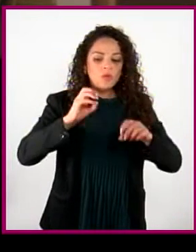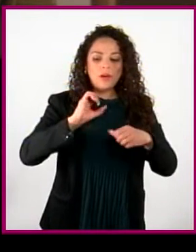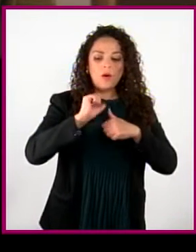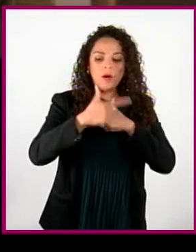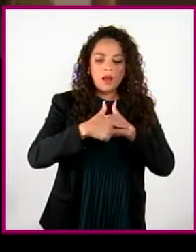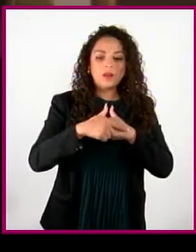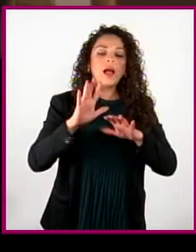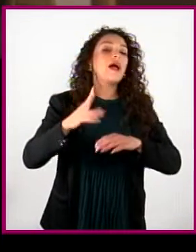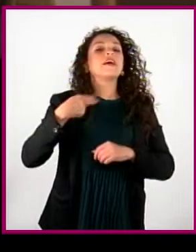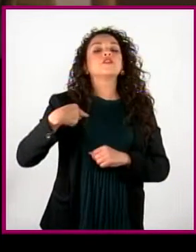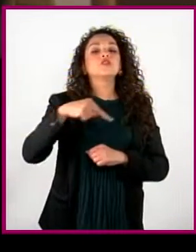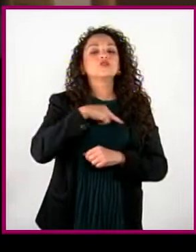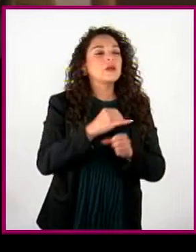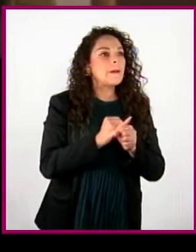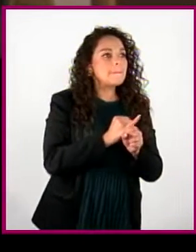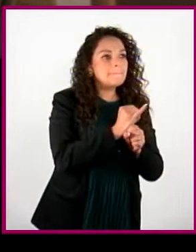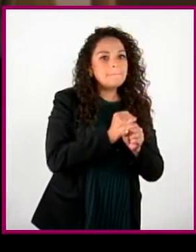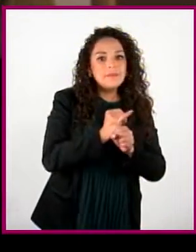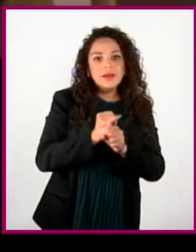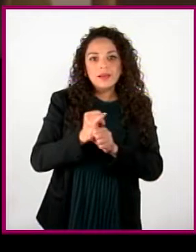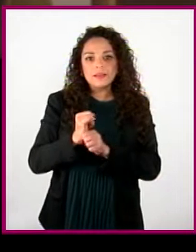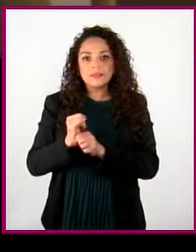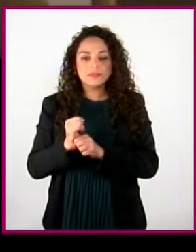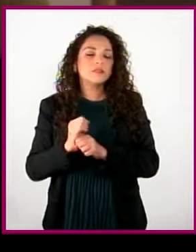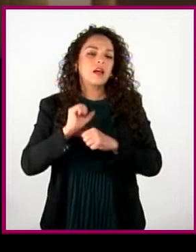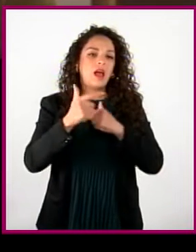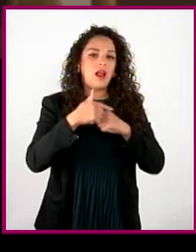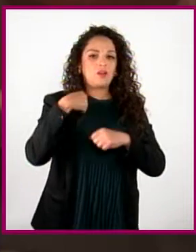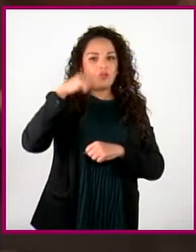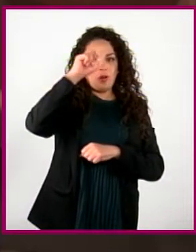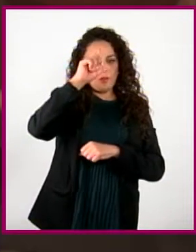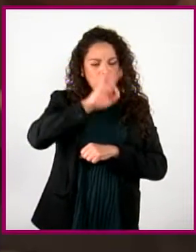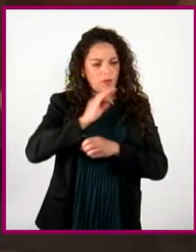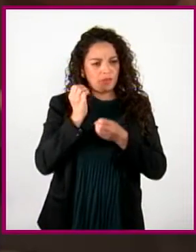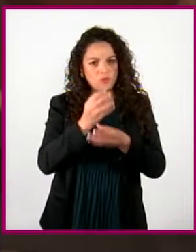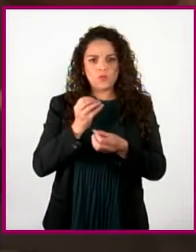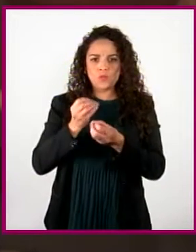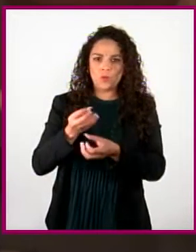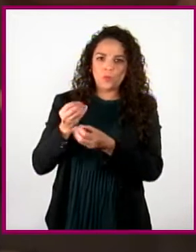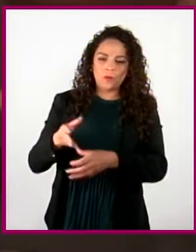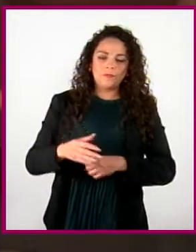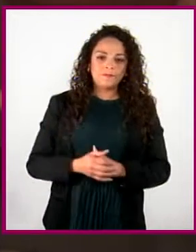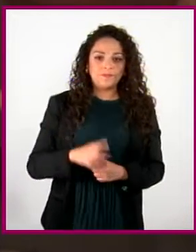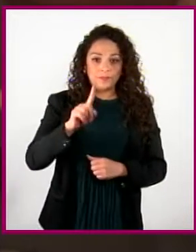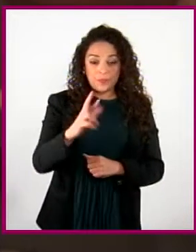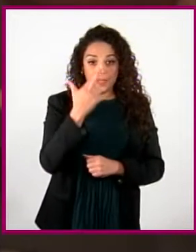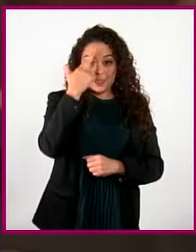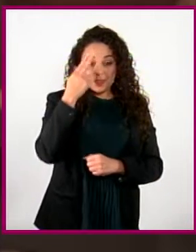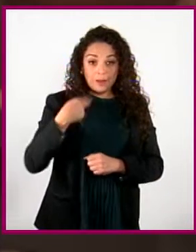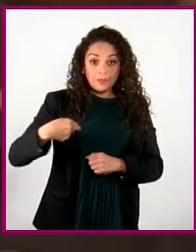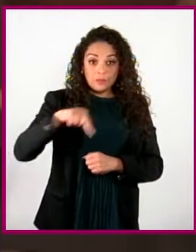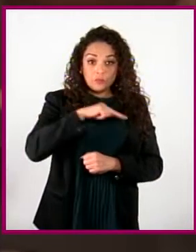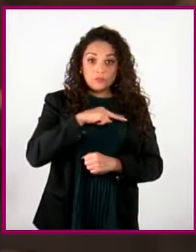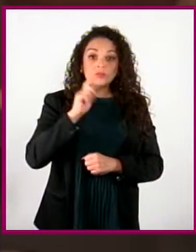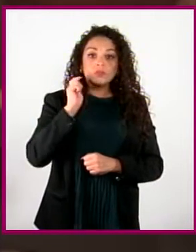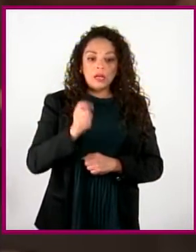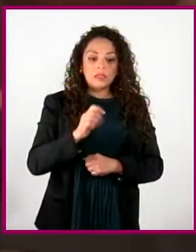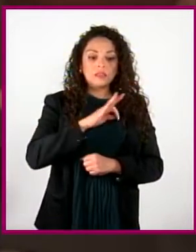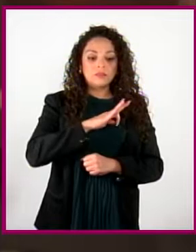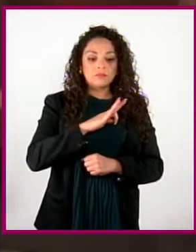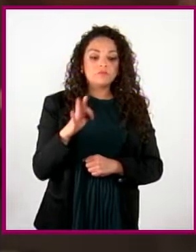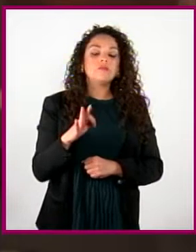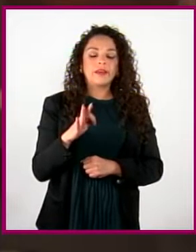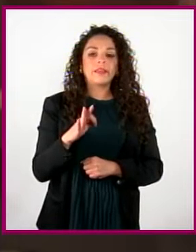nosotros nos ponemos a investigar para darles algunas recomendaciones. Recuerden que nosotros podemos construir nuestro